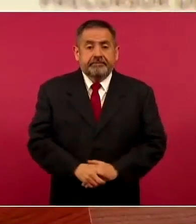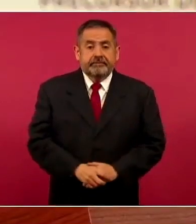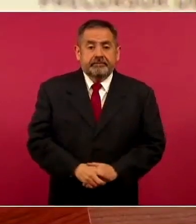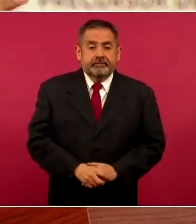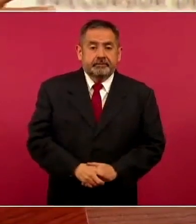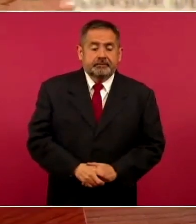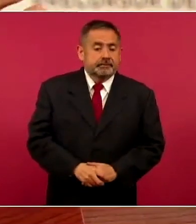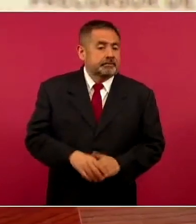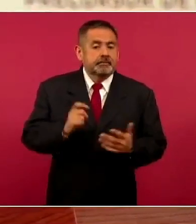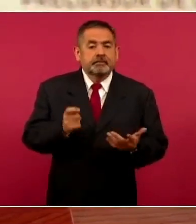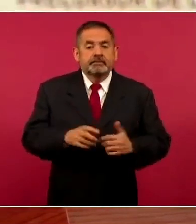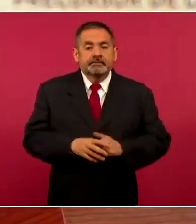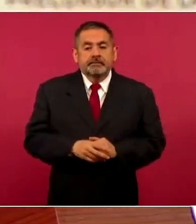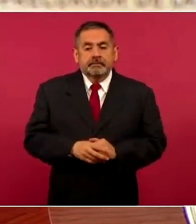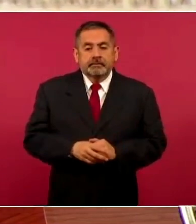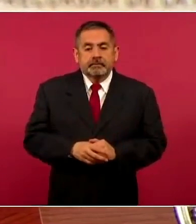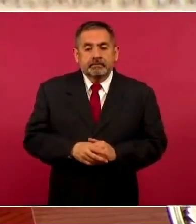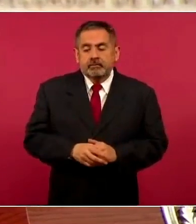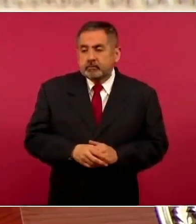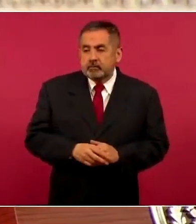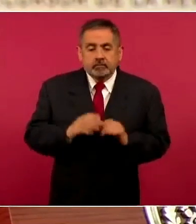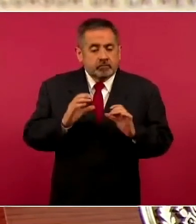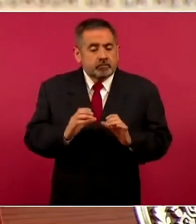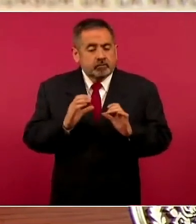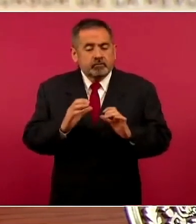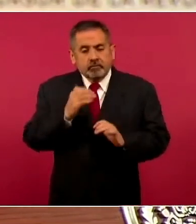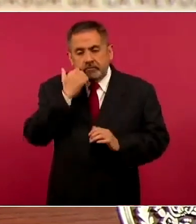Entonces, ¿qué es lo que queremos cuidar?